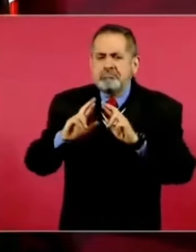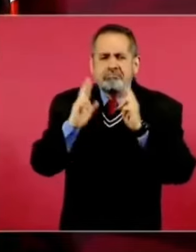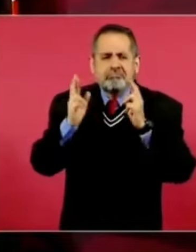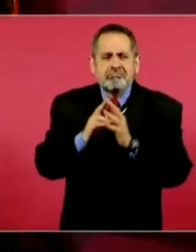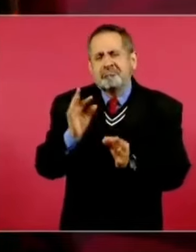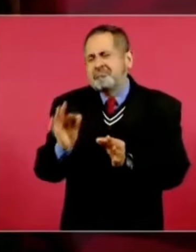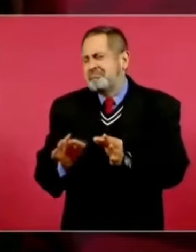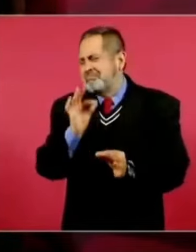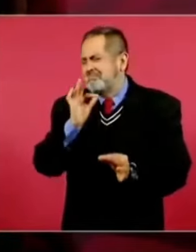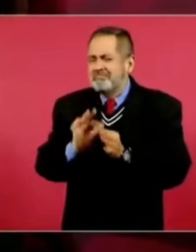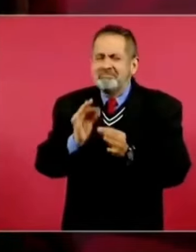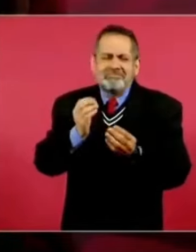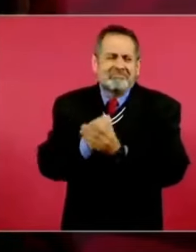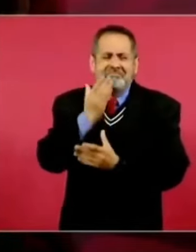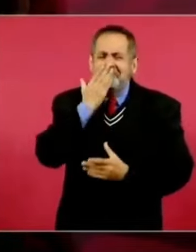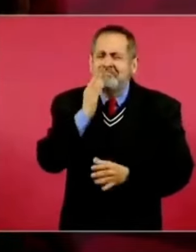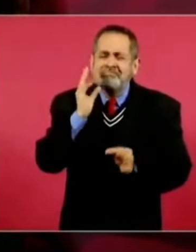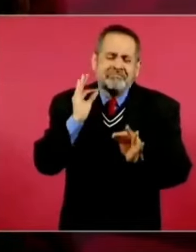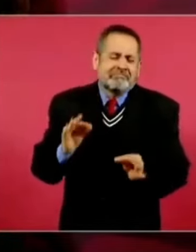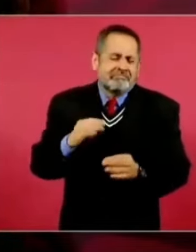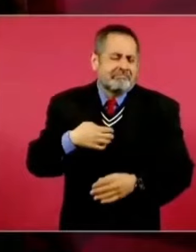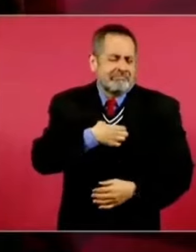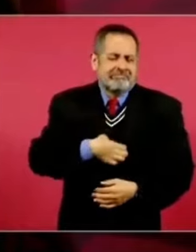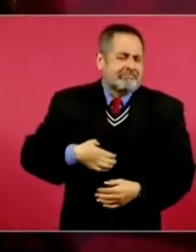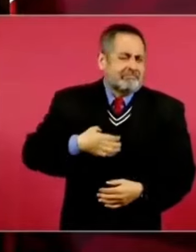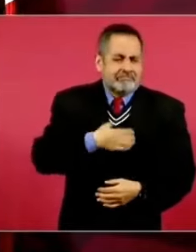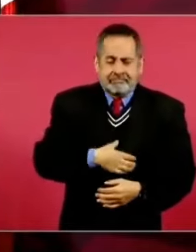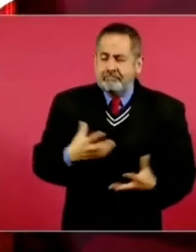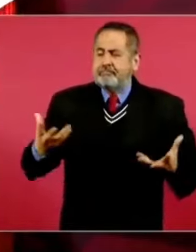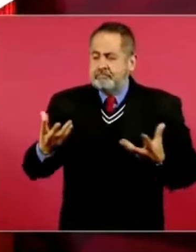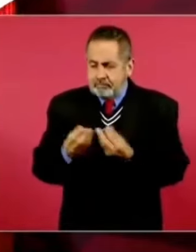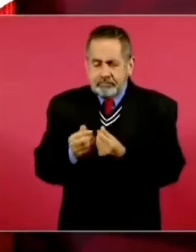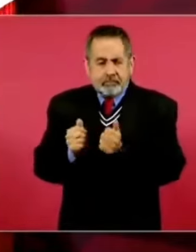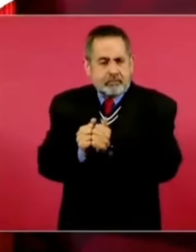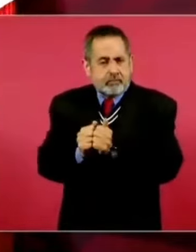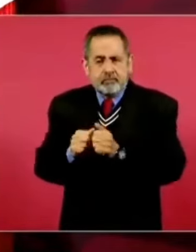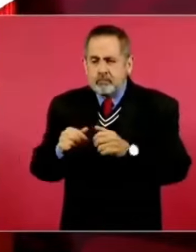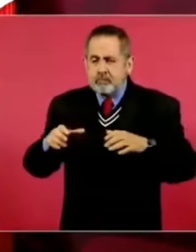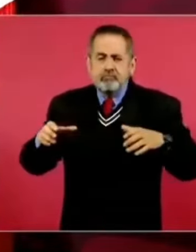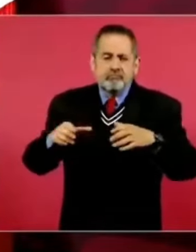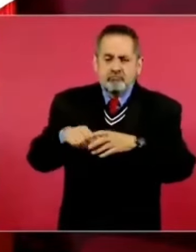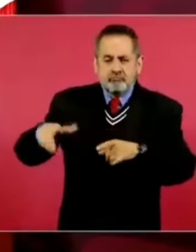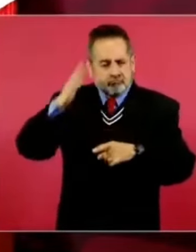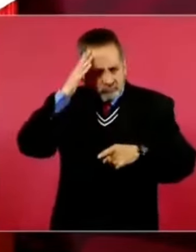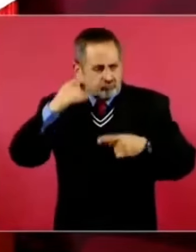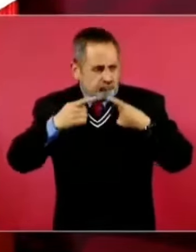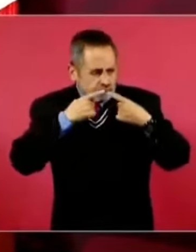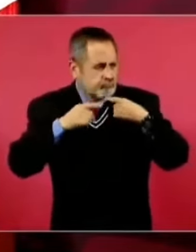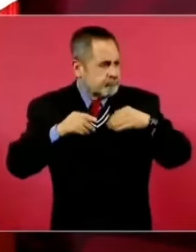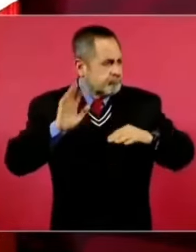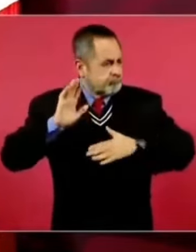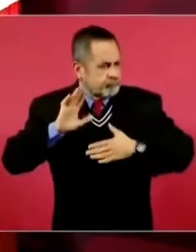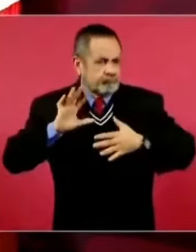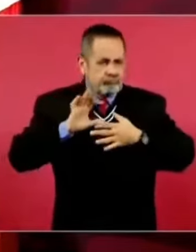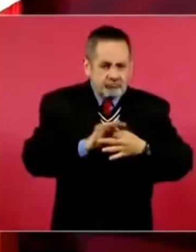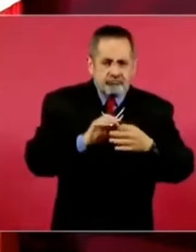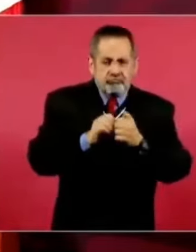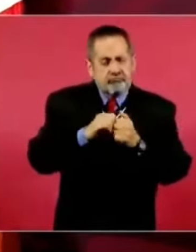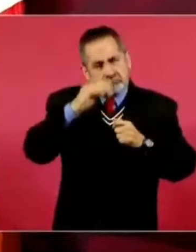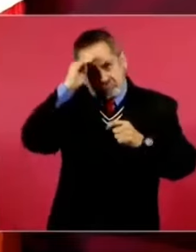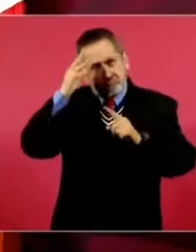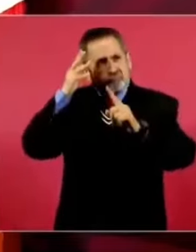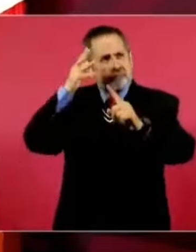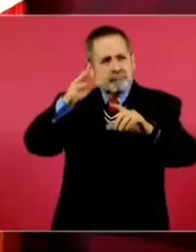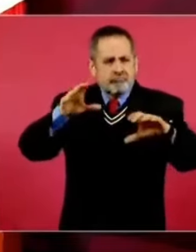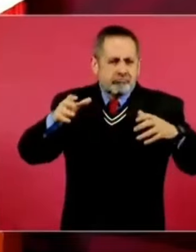que se produjo gracias a su liderazgo y compromiso con la visión y los